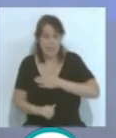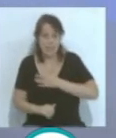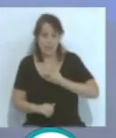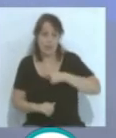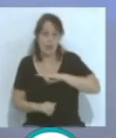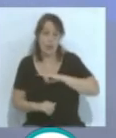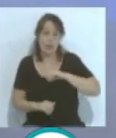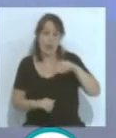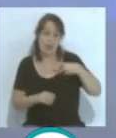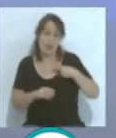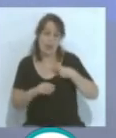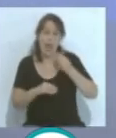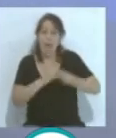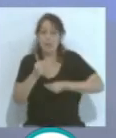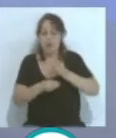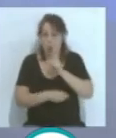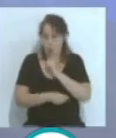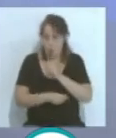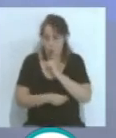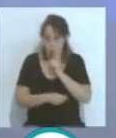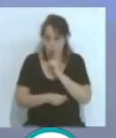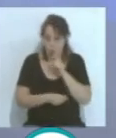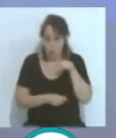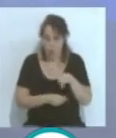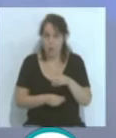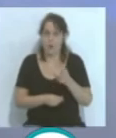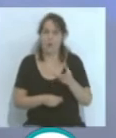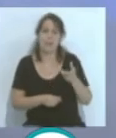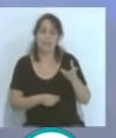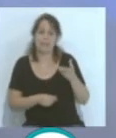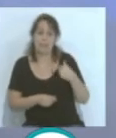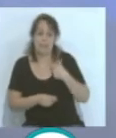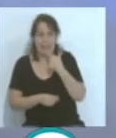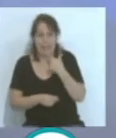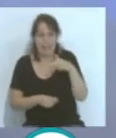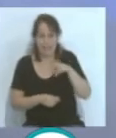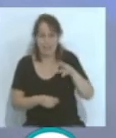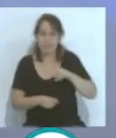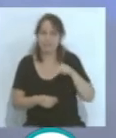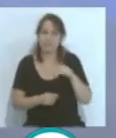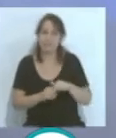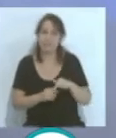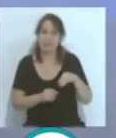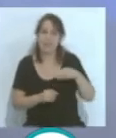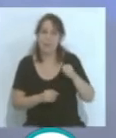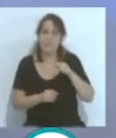el making of, como dice ya esa palabra la voy a repetir bastante, sale bastante bien, con